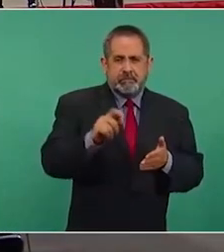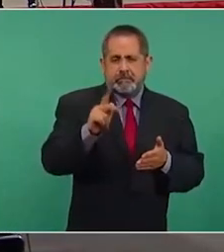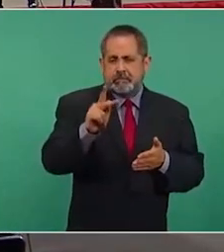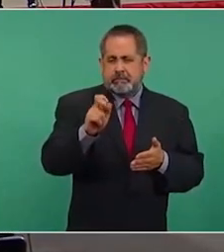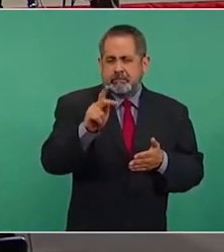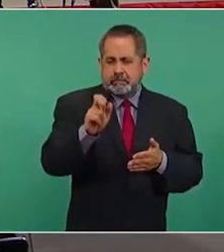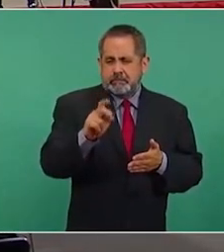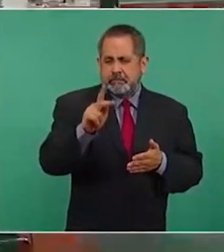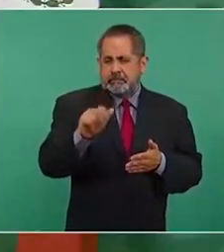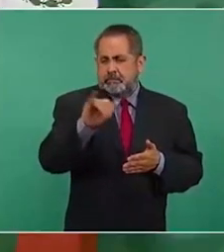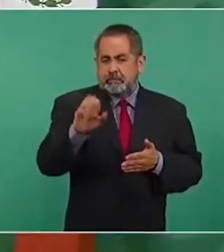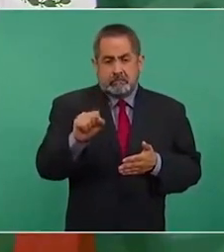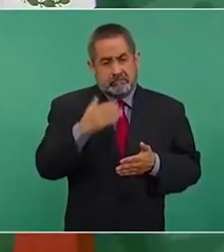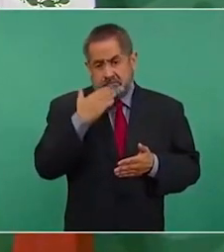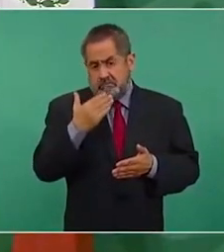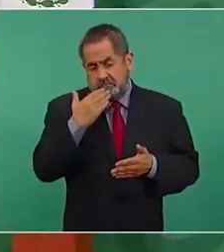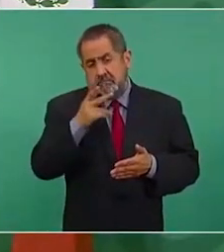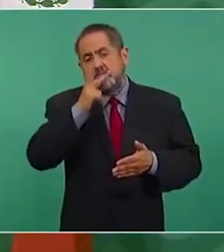¿Pero